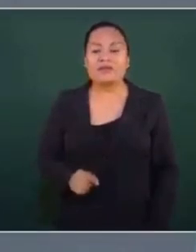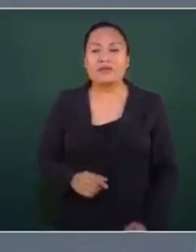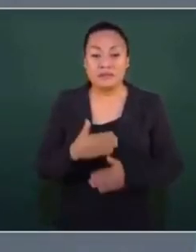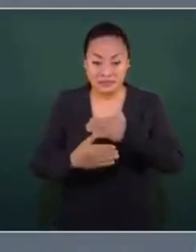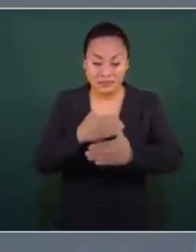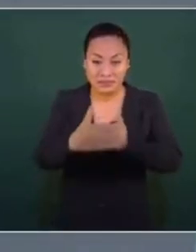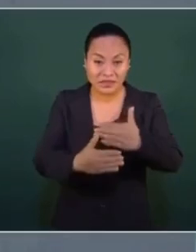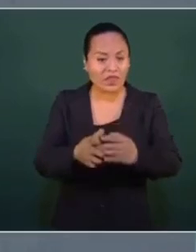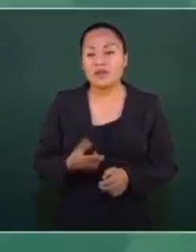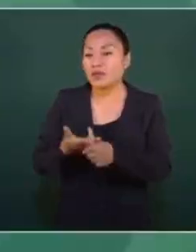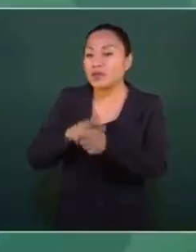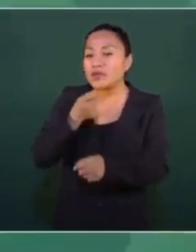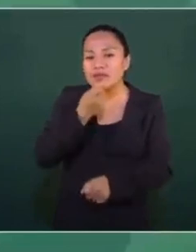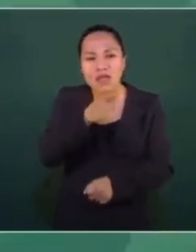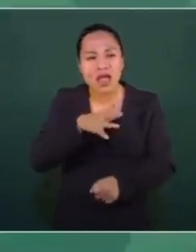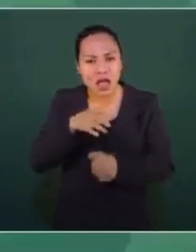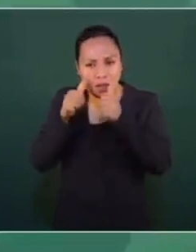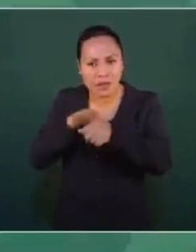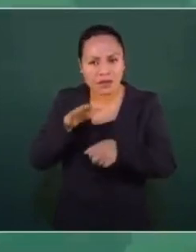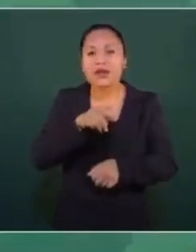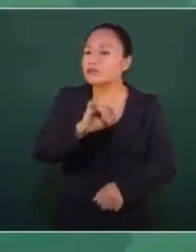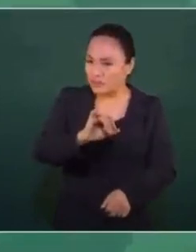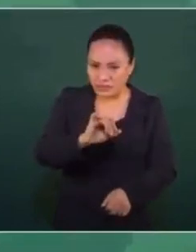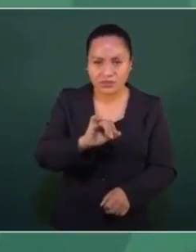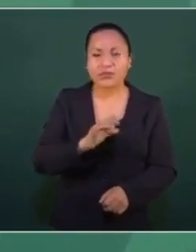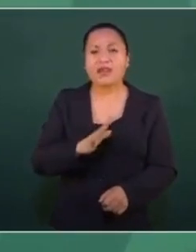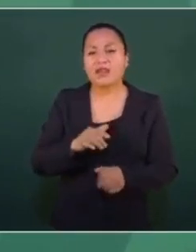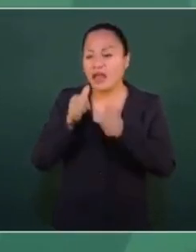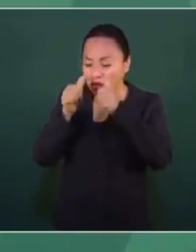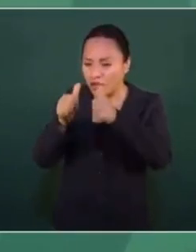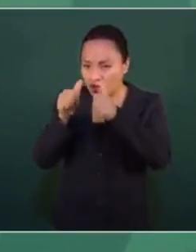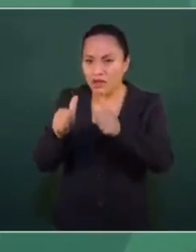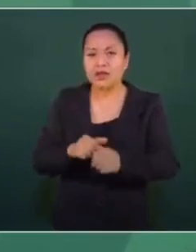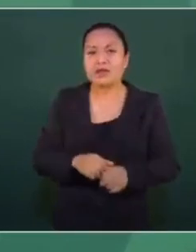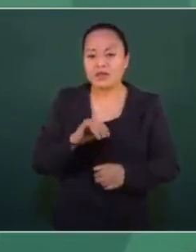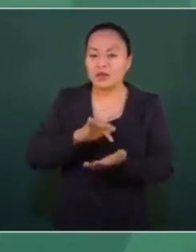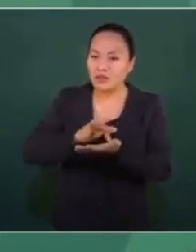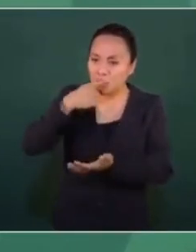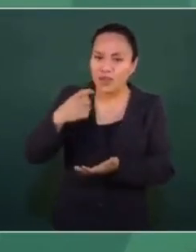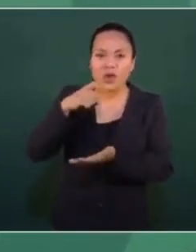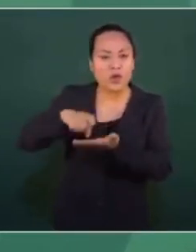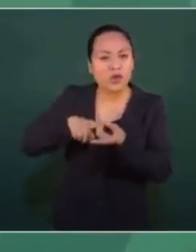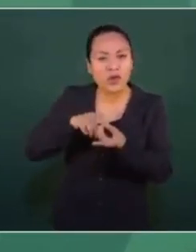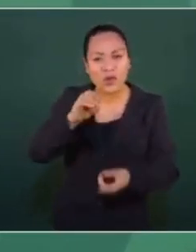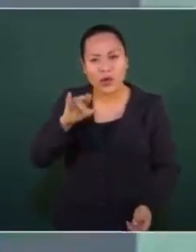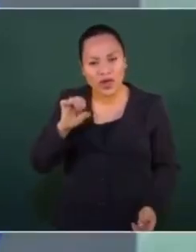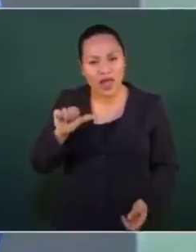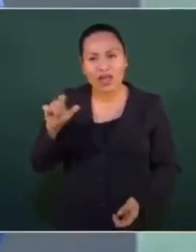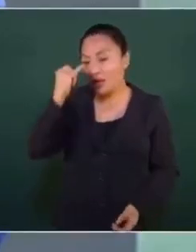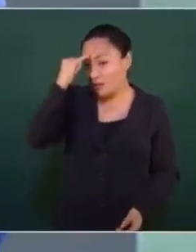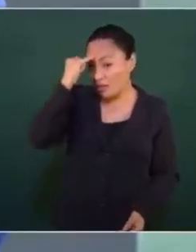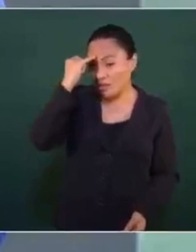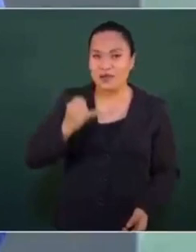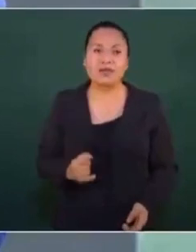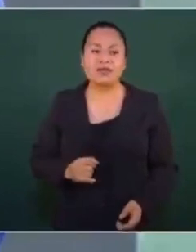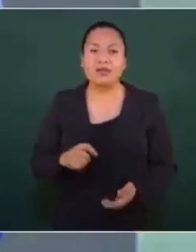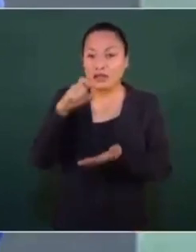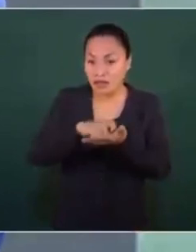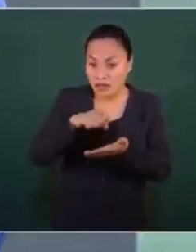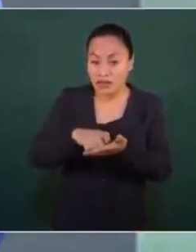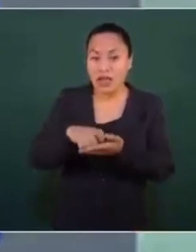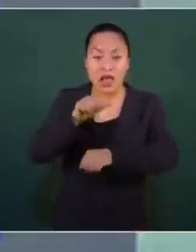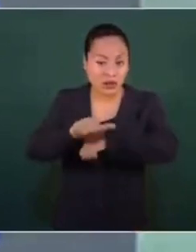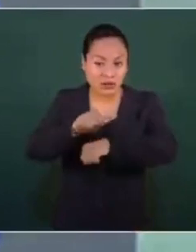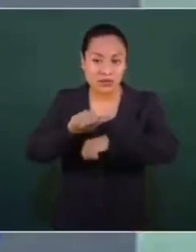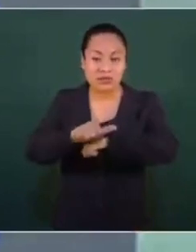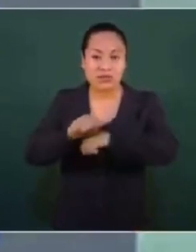todos los medicamentos. Estamos atendiendo y ya tenemos los medicamentos. Se compraron en Corea, se compraron en la India, se compraron en